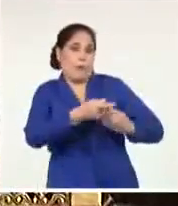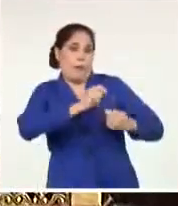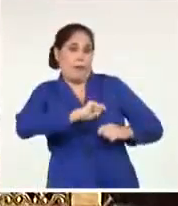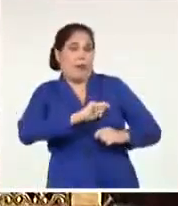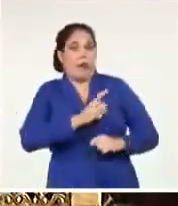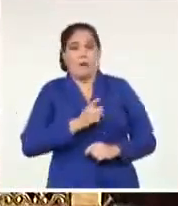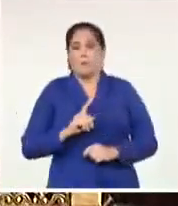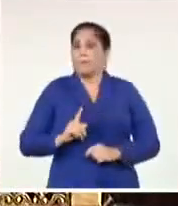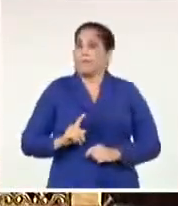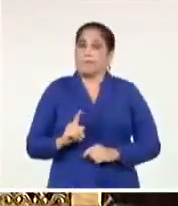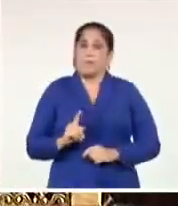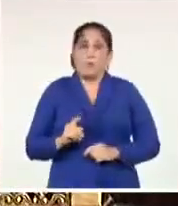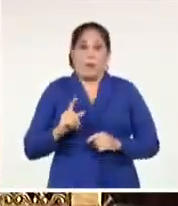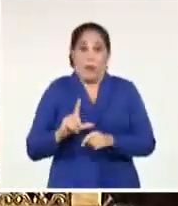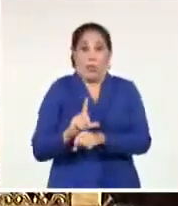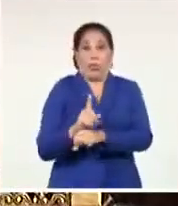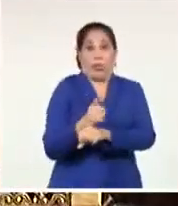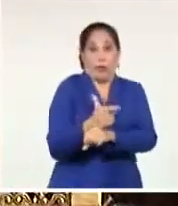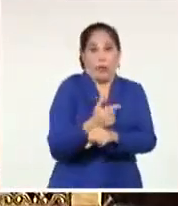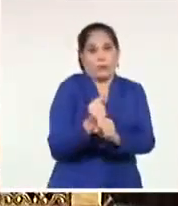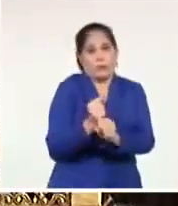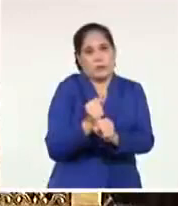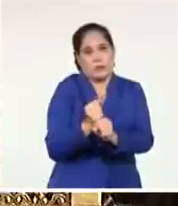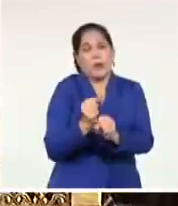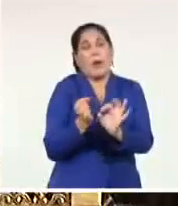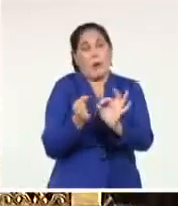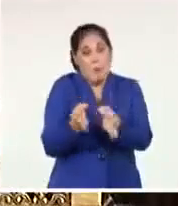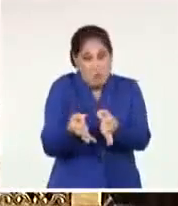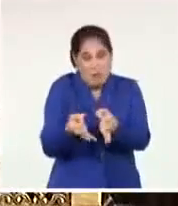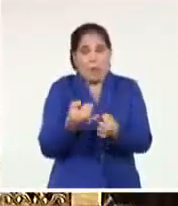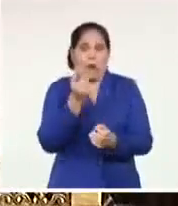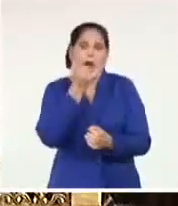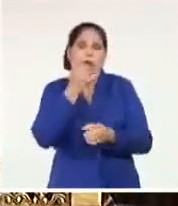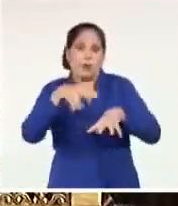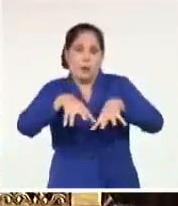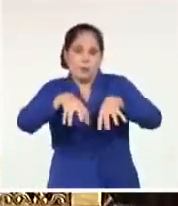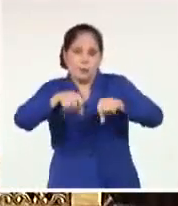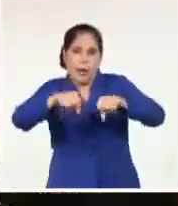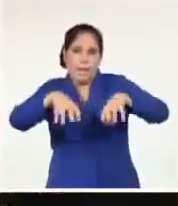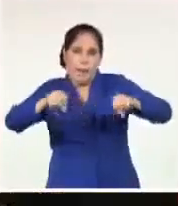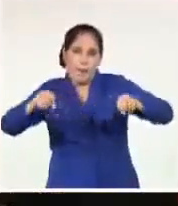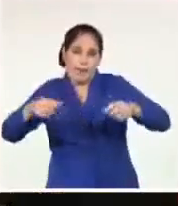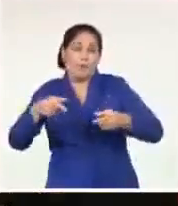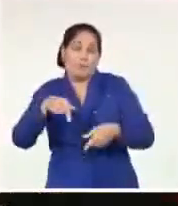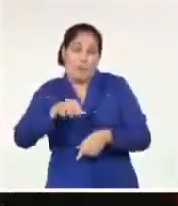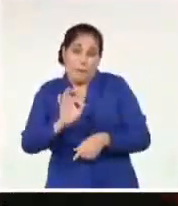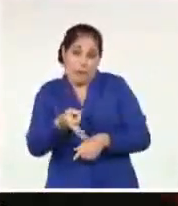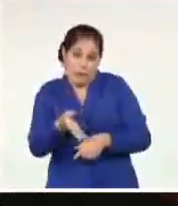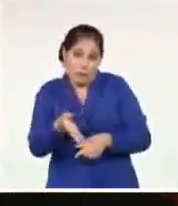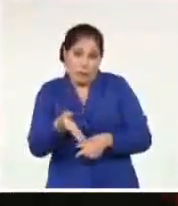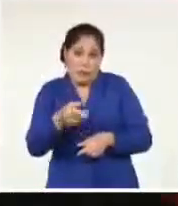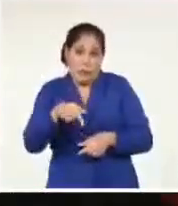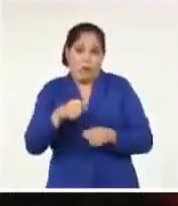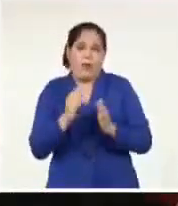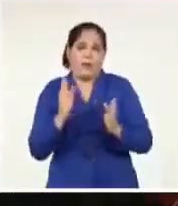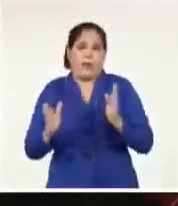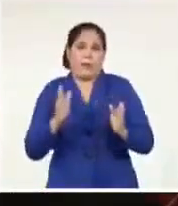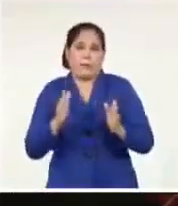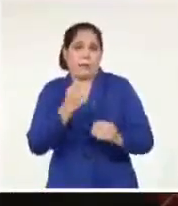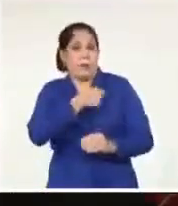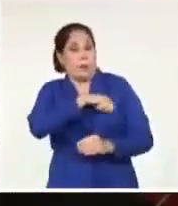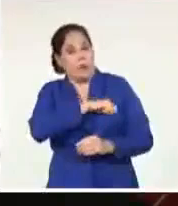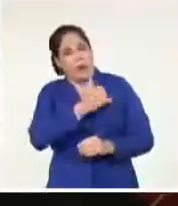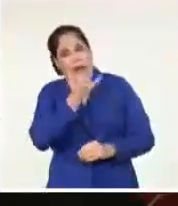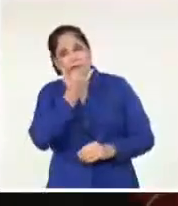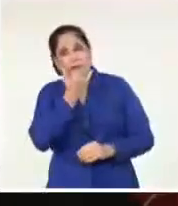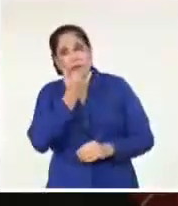dilaciones en la ejecución de dichos trabajos y, por consiguiente, extensión en las afectaciones al servicio eléctrico a nuestro pueblo y a nuestra